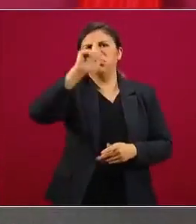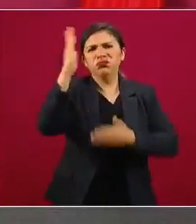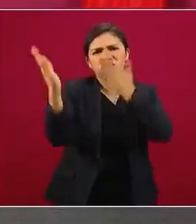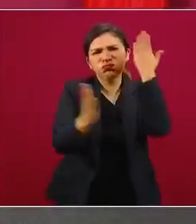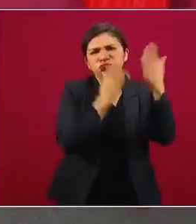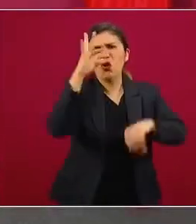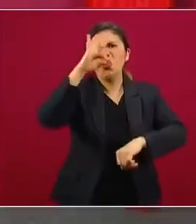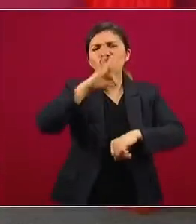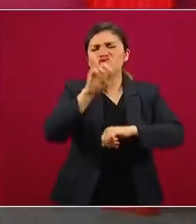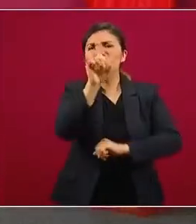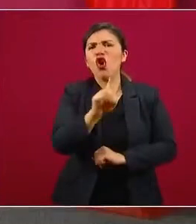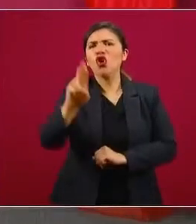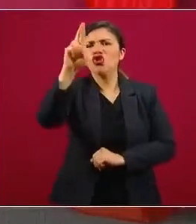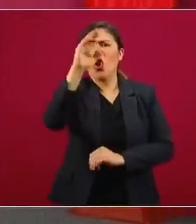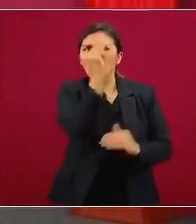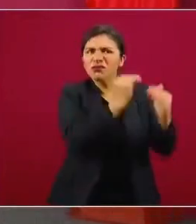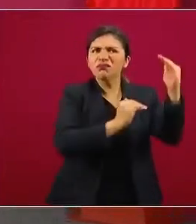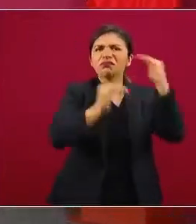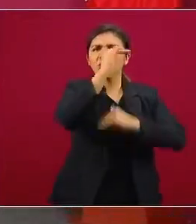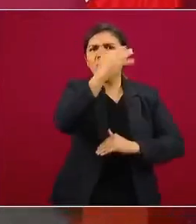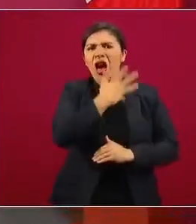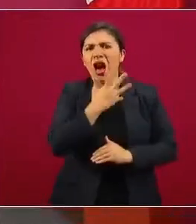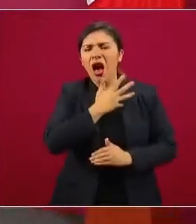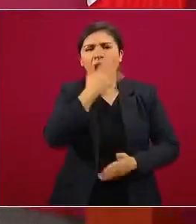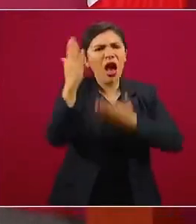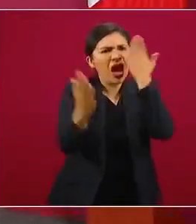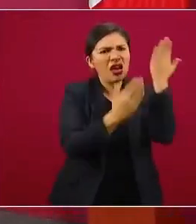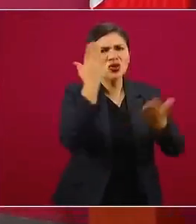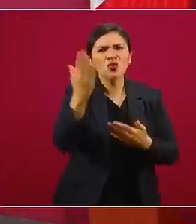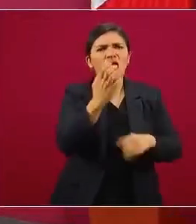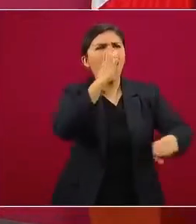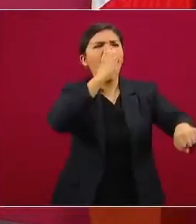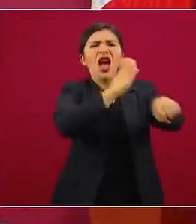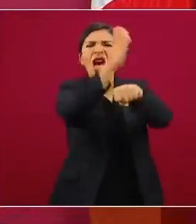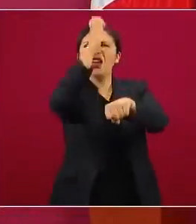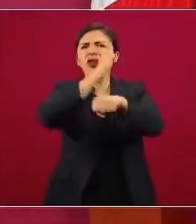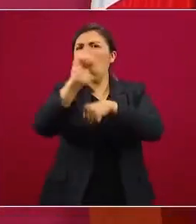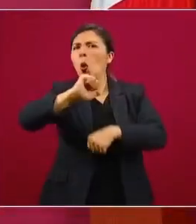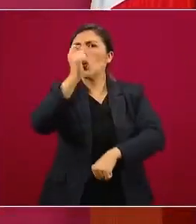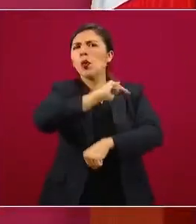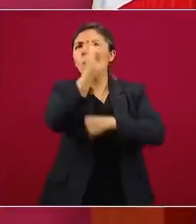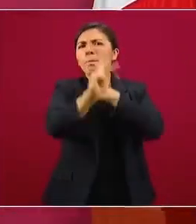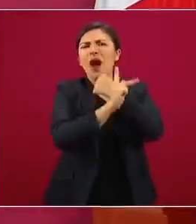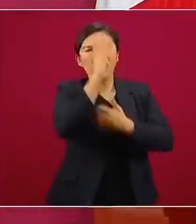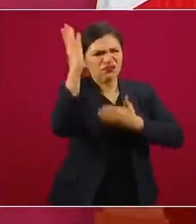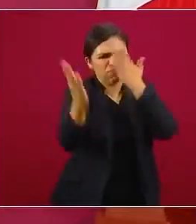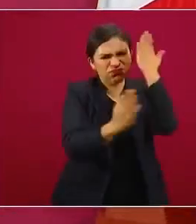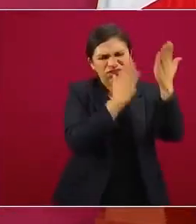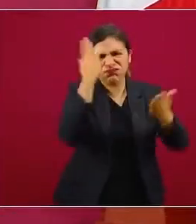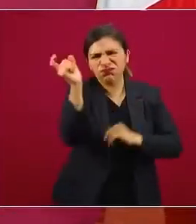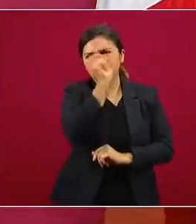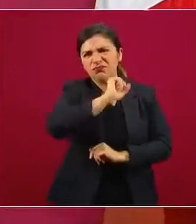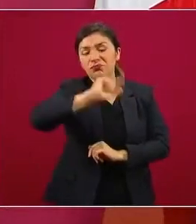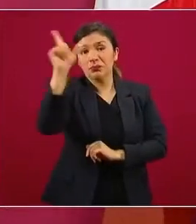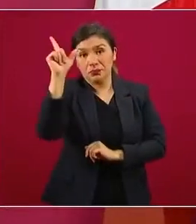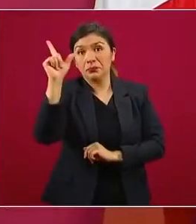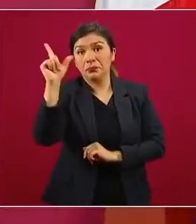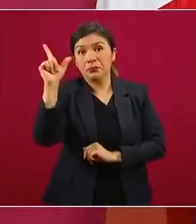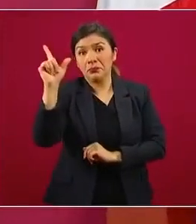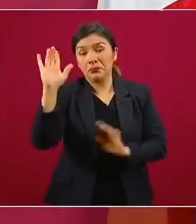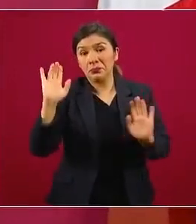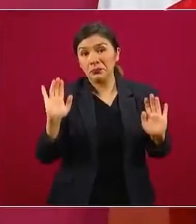doctores, que estudian en universidades del extranjero y que